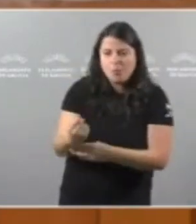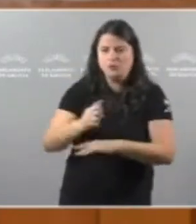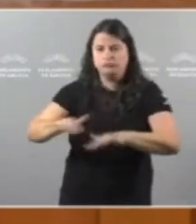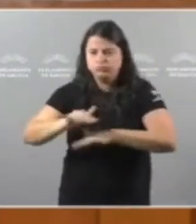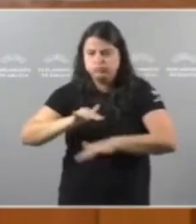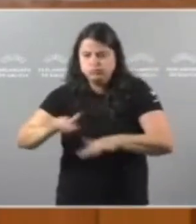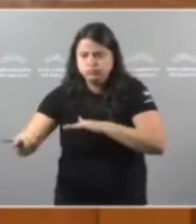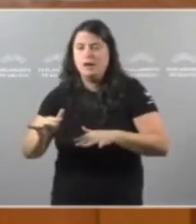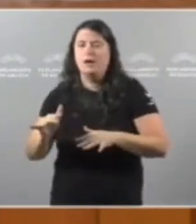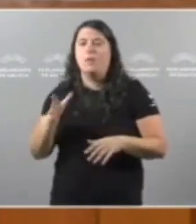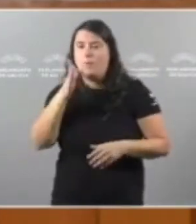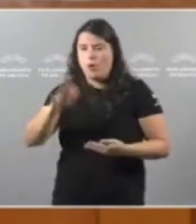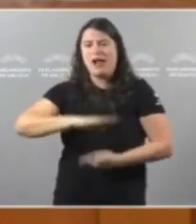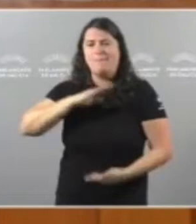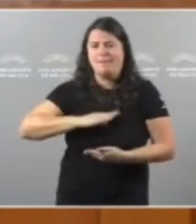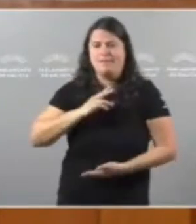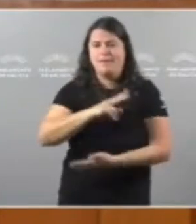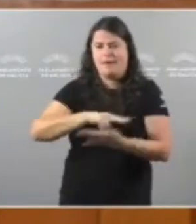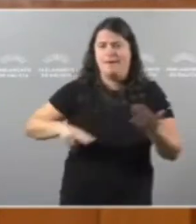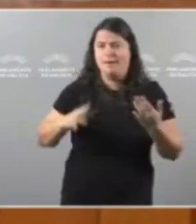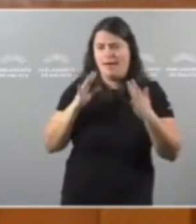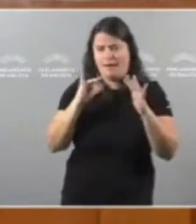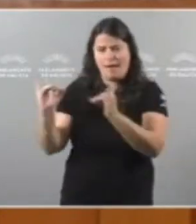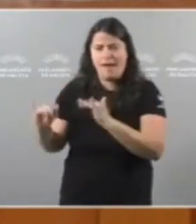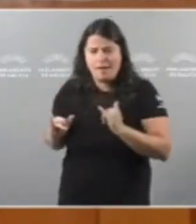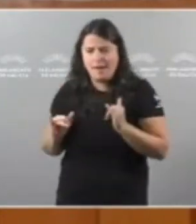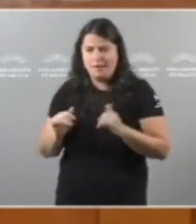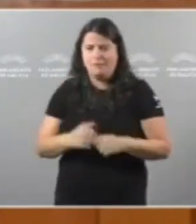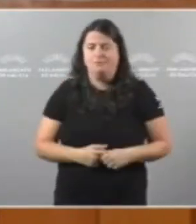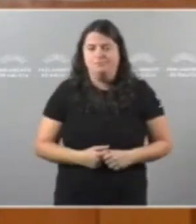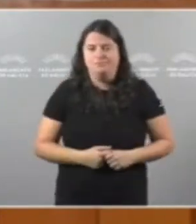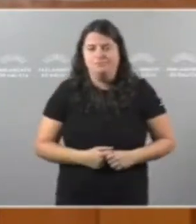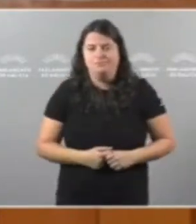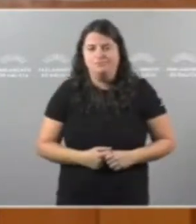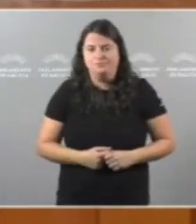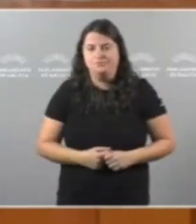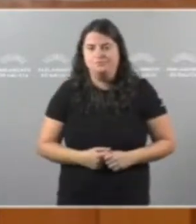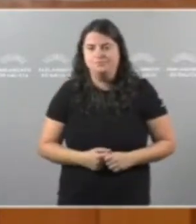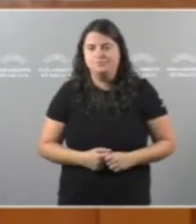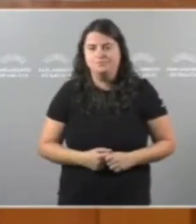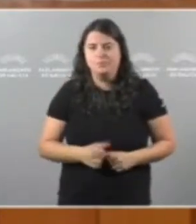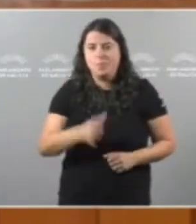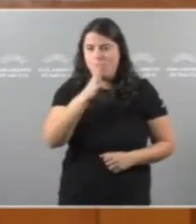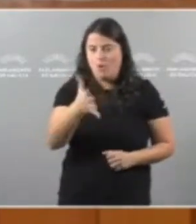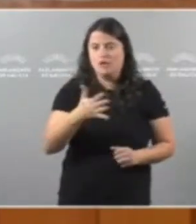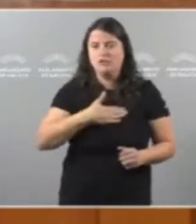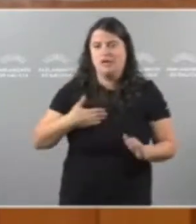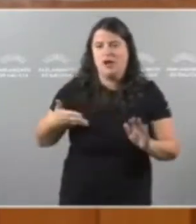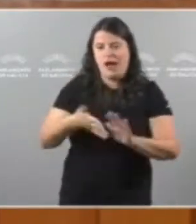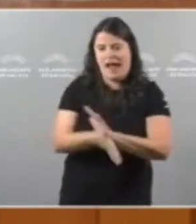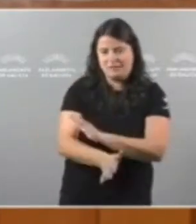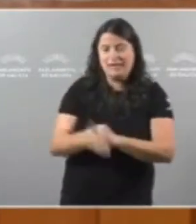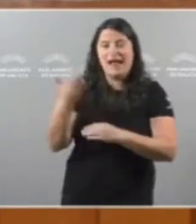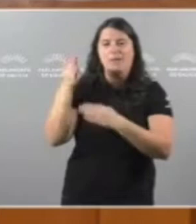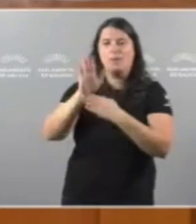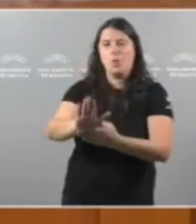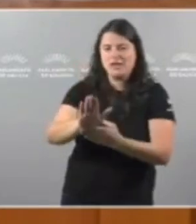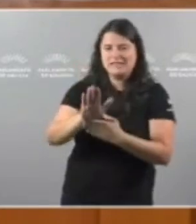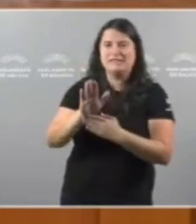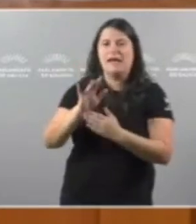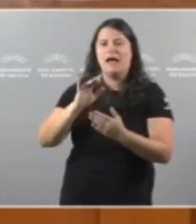enorme potencial Que temos en Galiza Por iso vou explicar a proposta do BNG